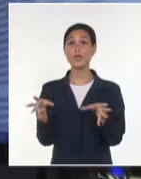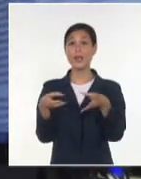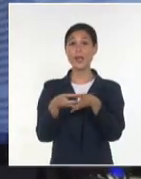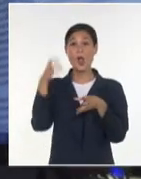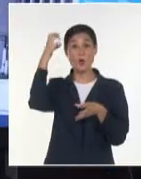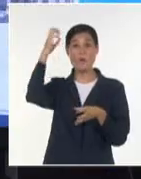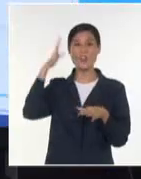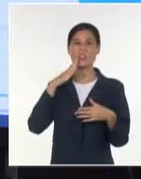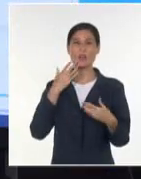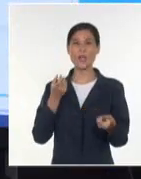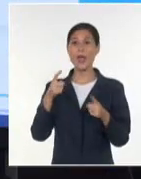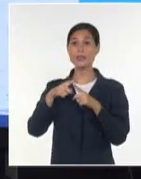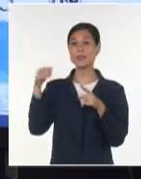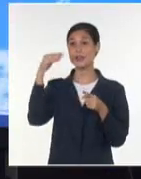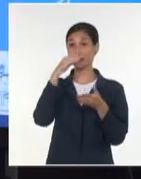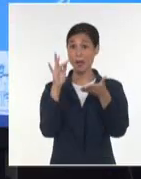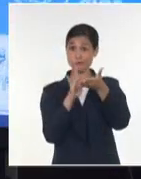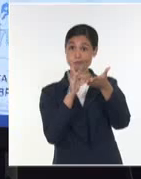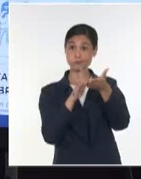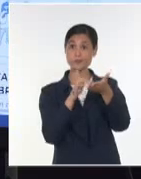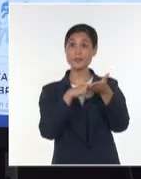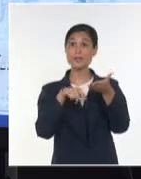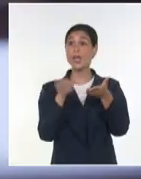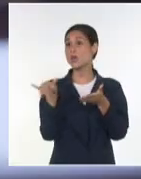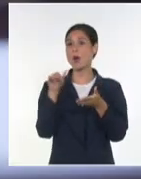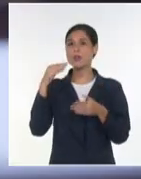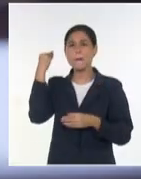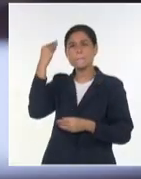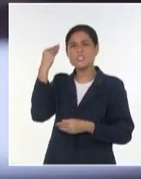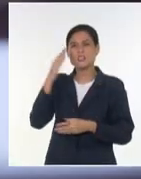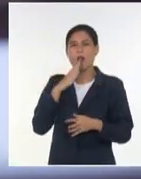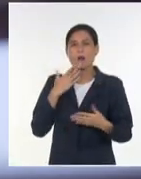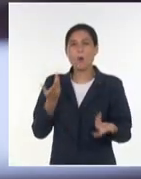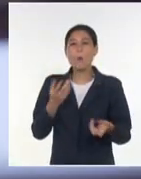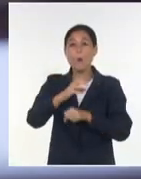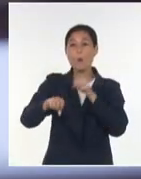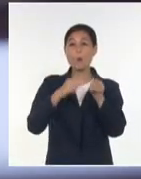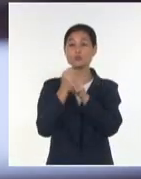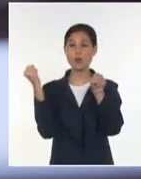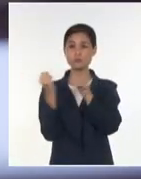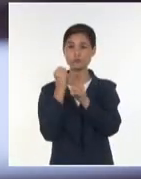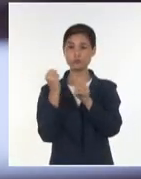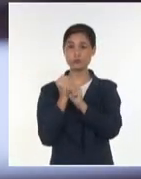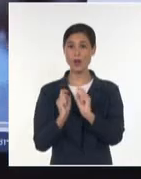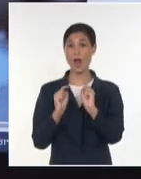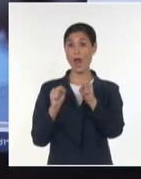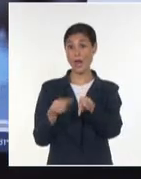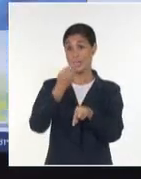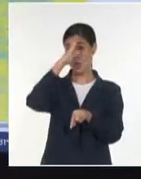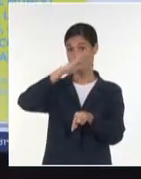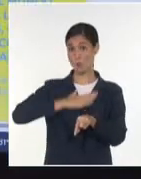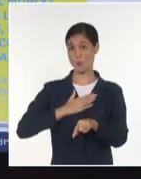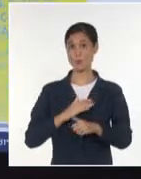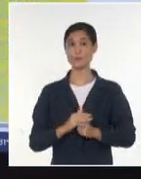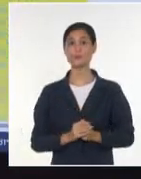análisis de buenas prácticas internacionales para una adecuada transformación digital en el escenario cubano. También tenemos el encargo de